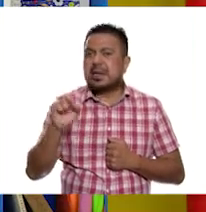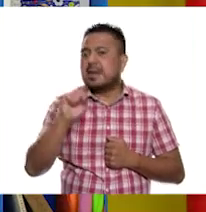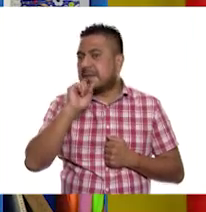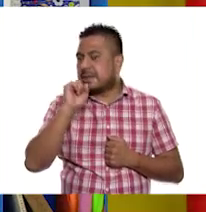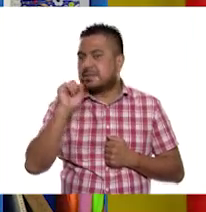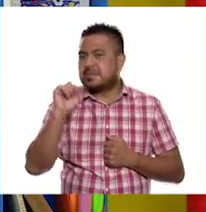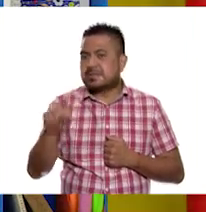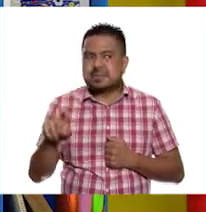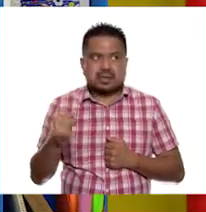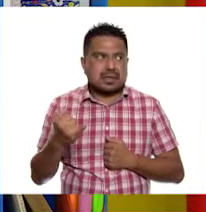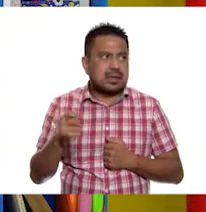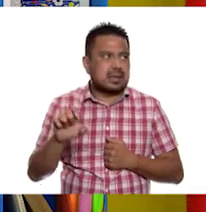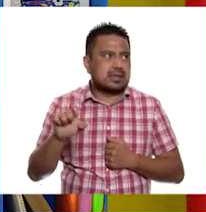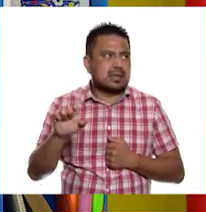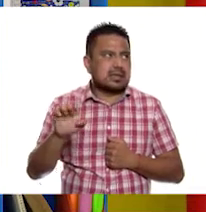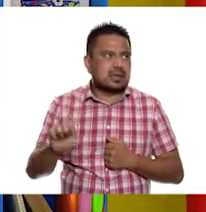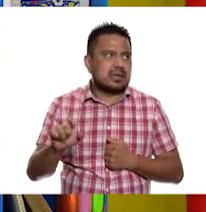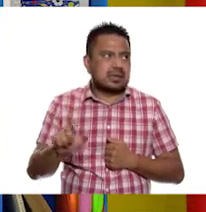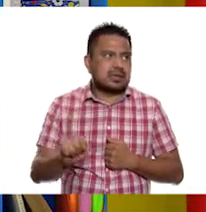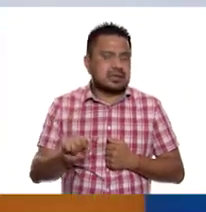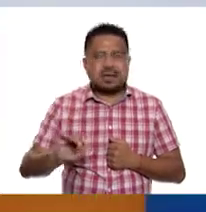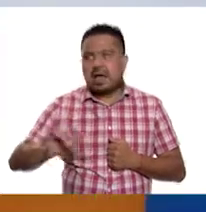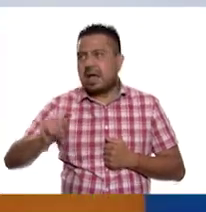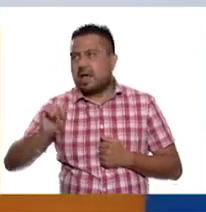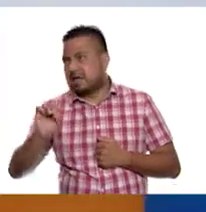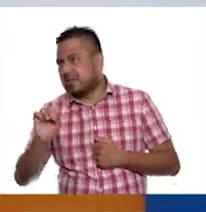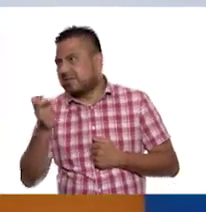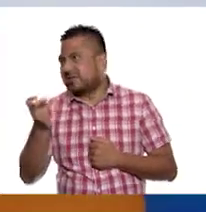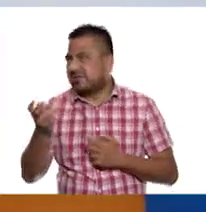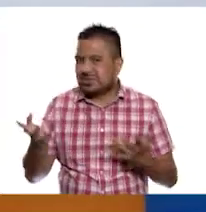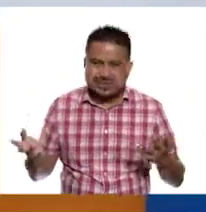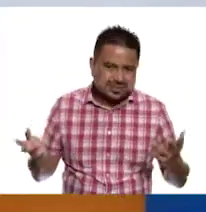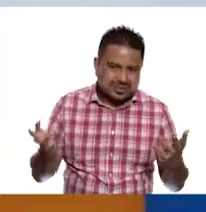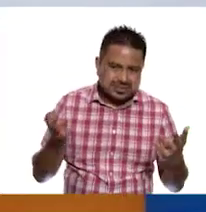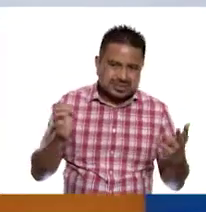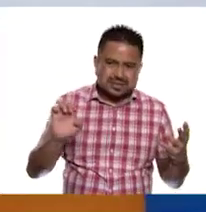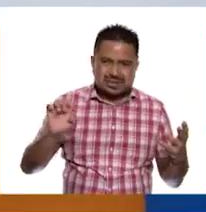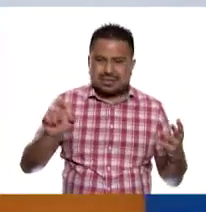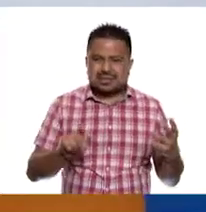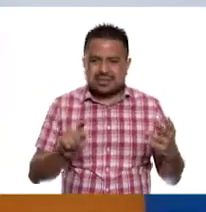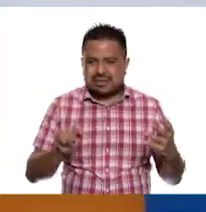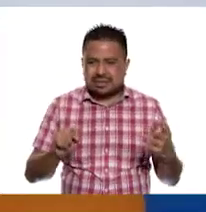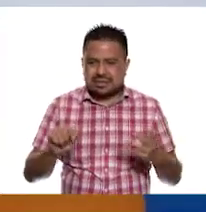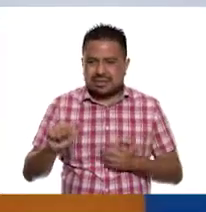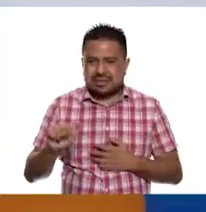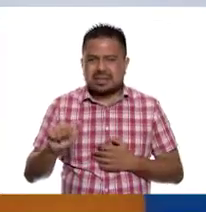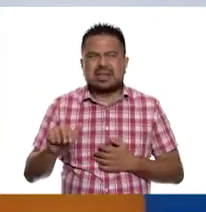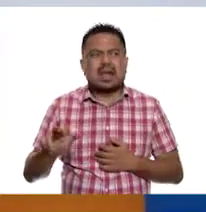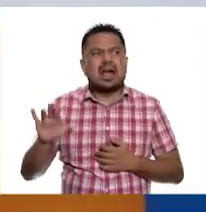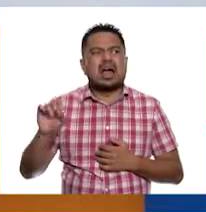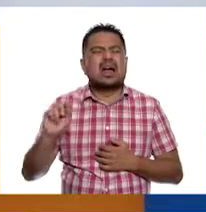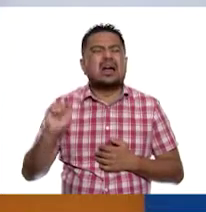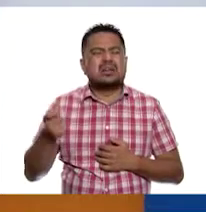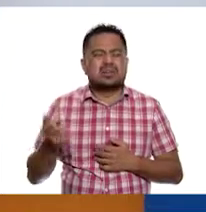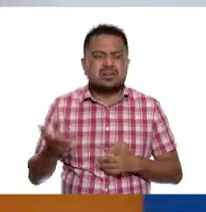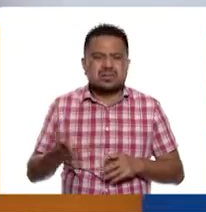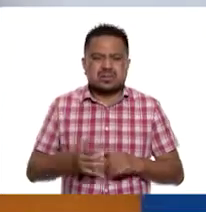exacto, ¿verdad? Exacto. Extraño. Fíjate muy bien.